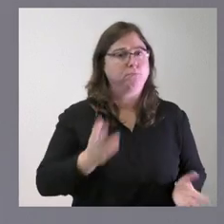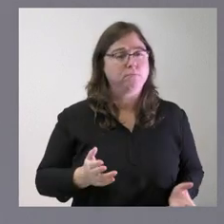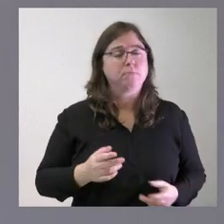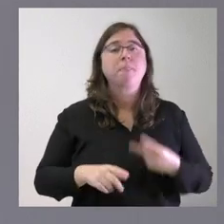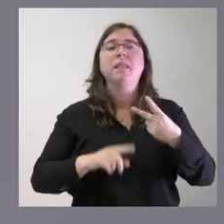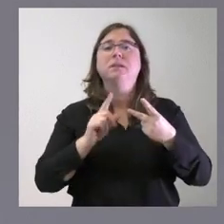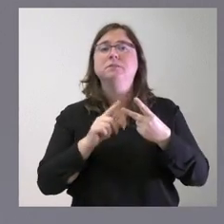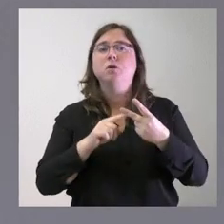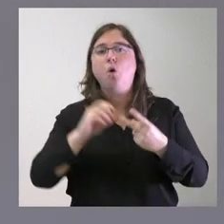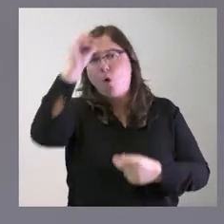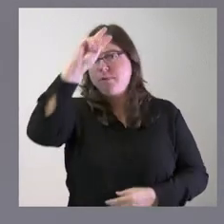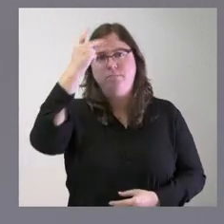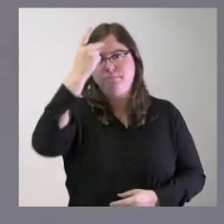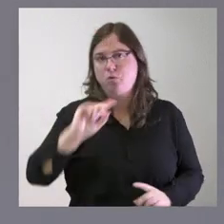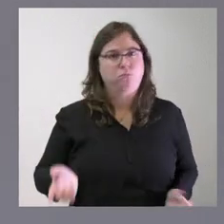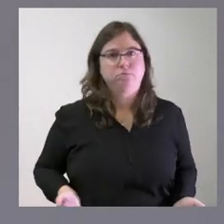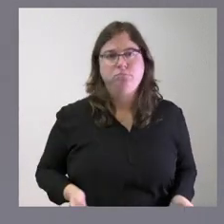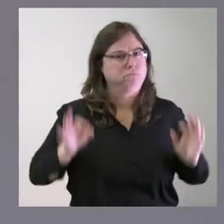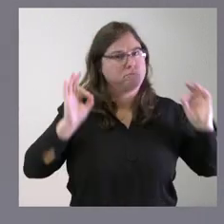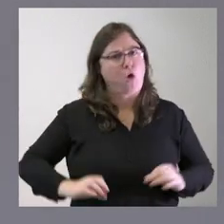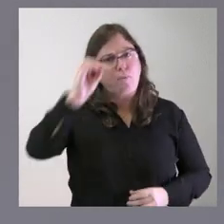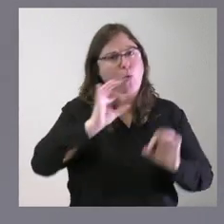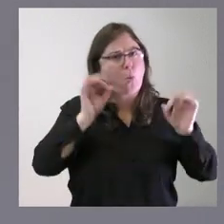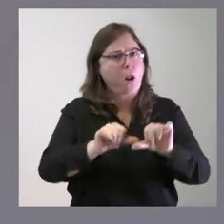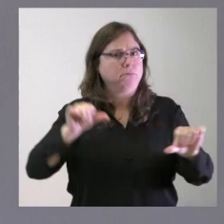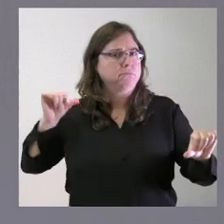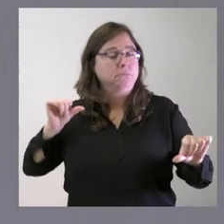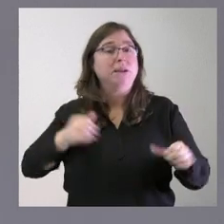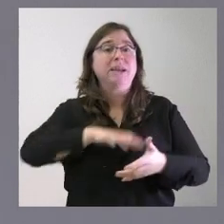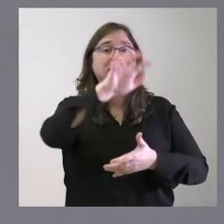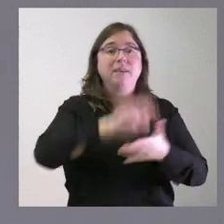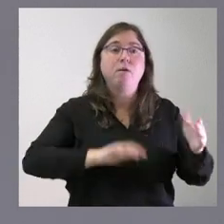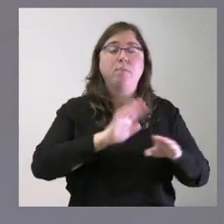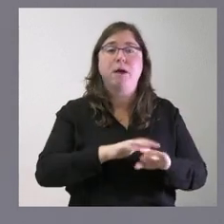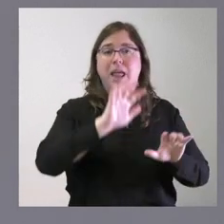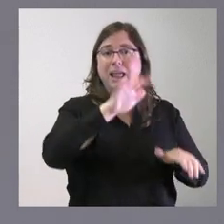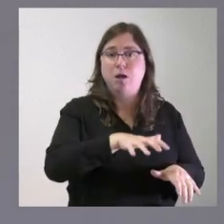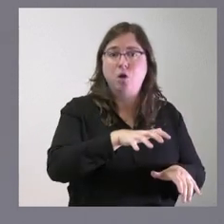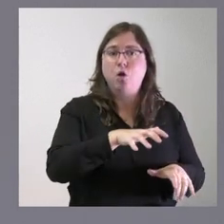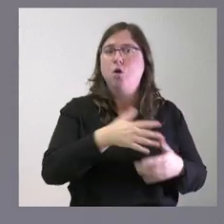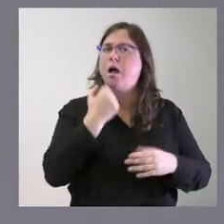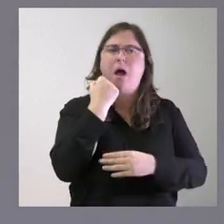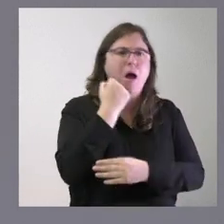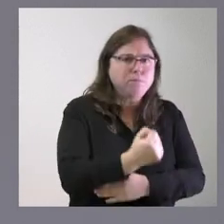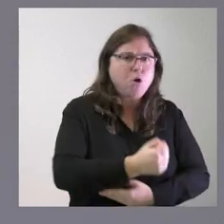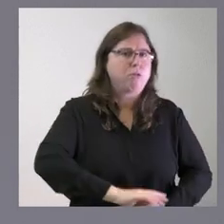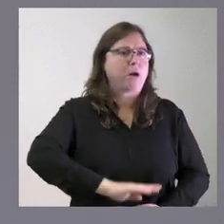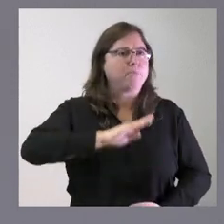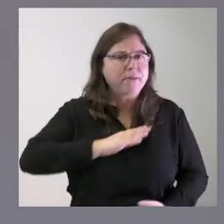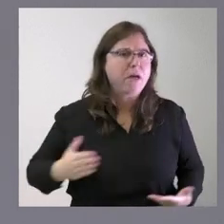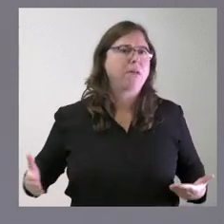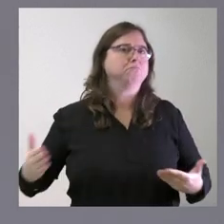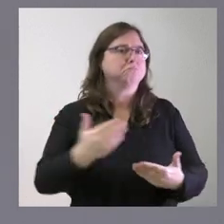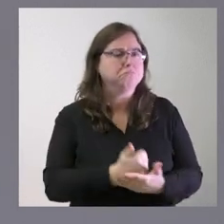segundo si hemos cambiado de opinión no lo hemos cambiado de opinión nosotros lógicamente el informe que presentamos para León mostramos todas nuestras capacidades damos una